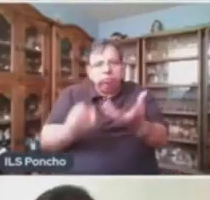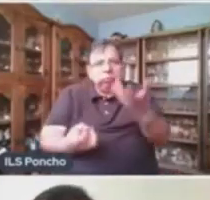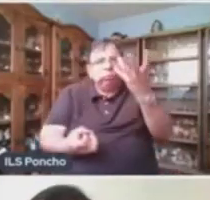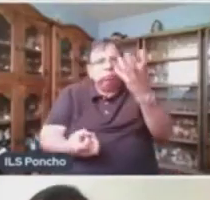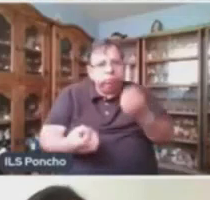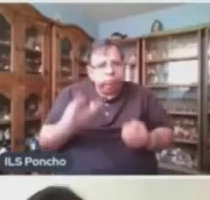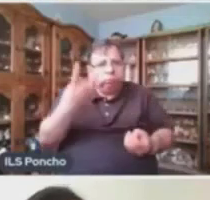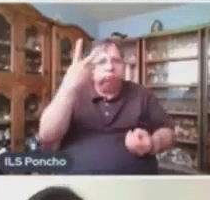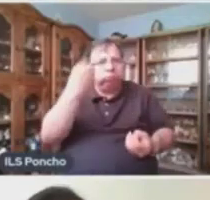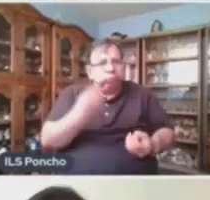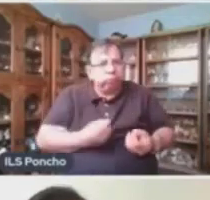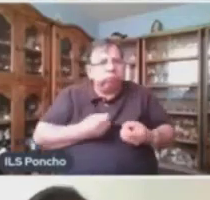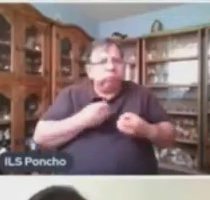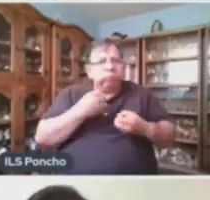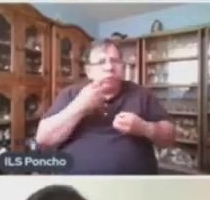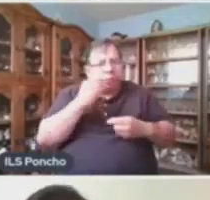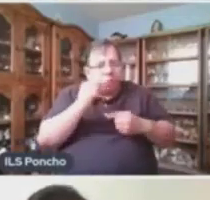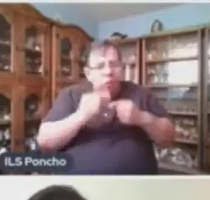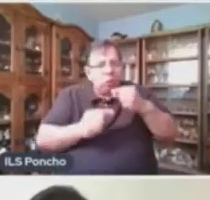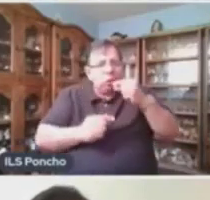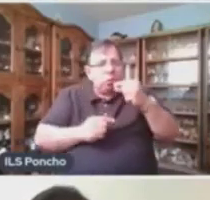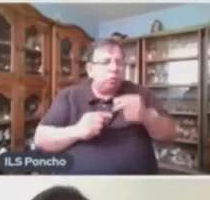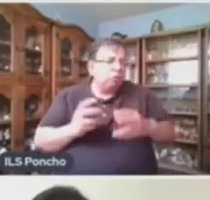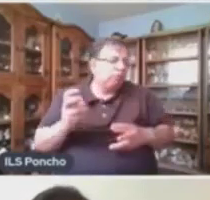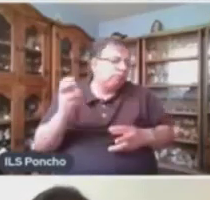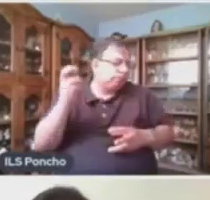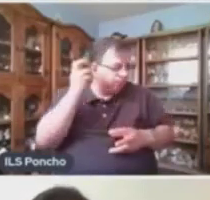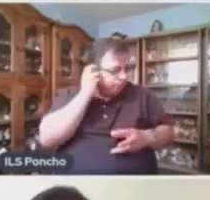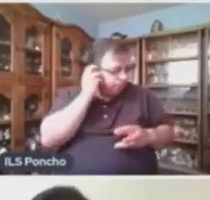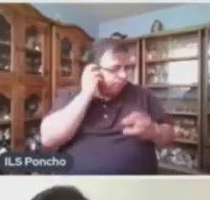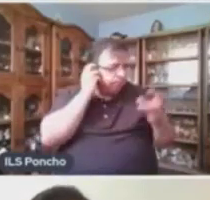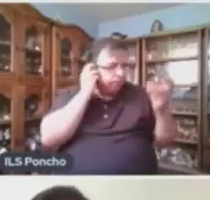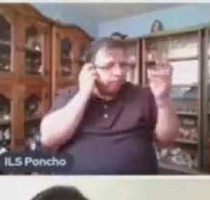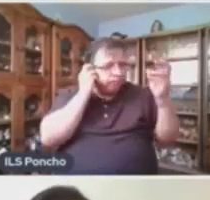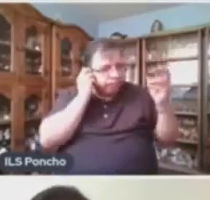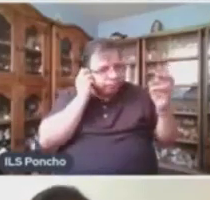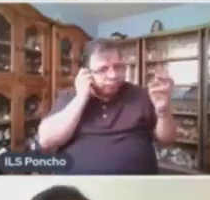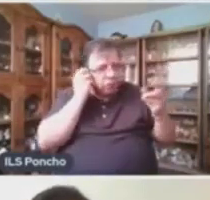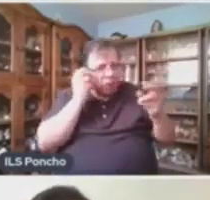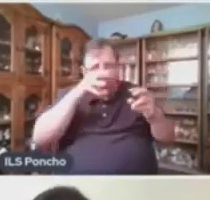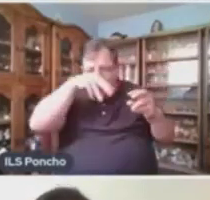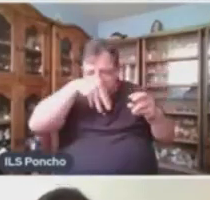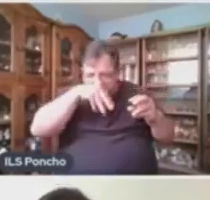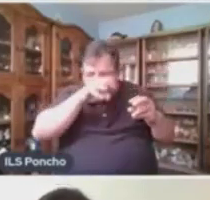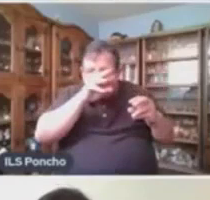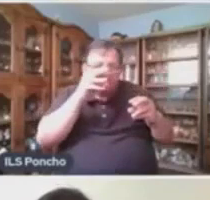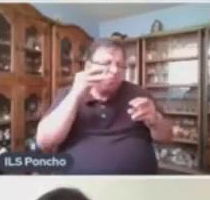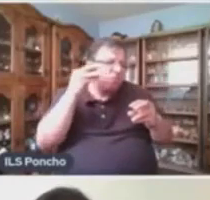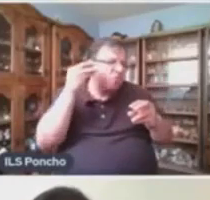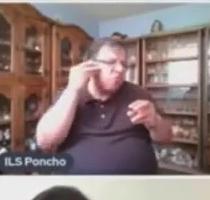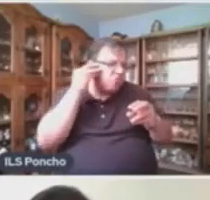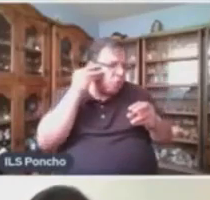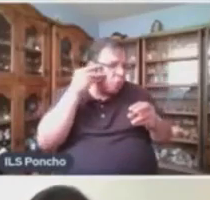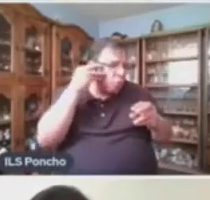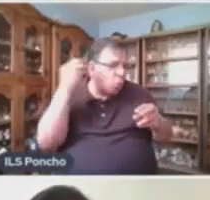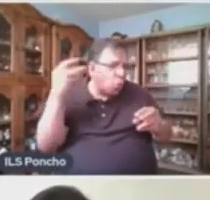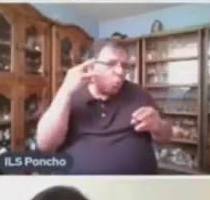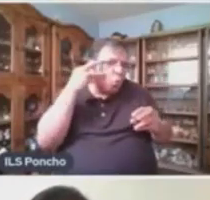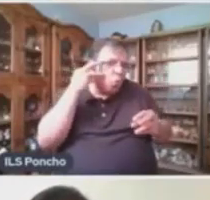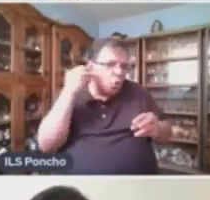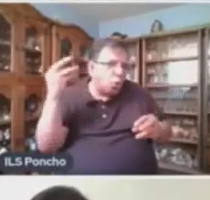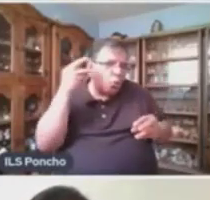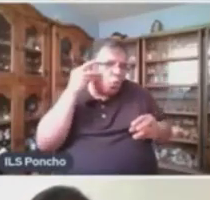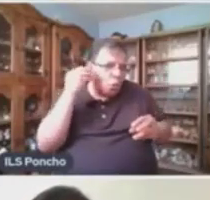Sigilosamente Su Boca Su Trompa Mejor Dicho A Las